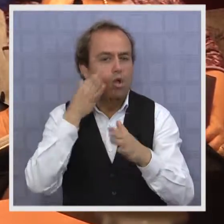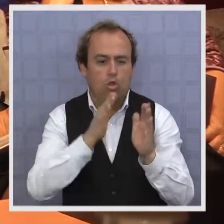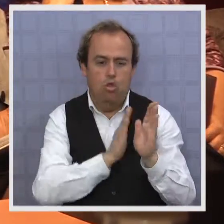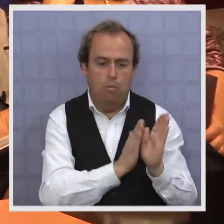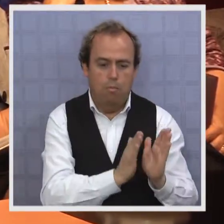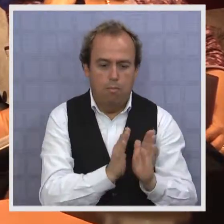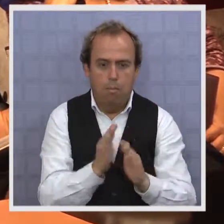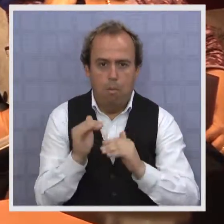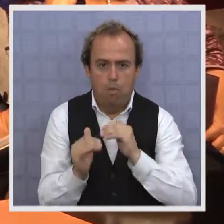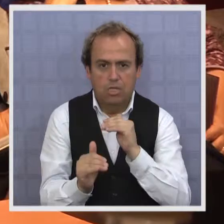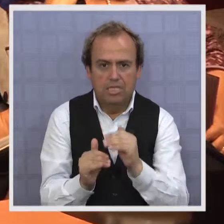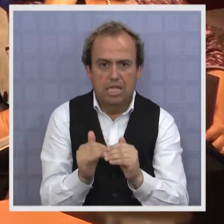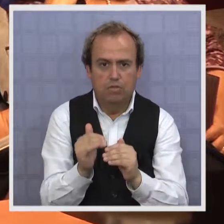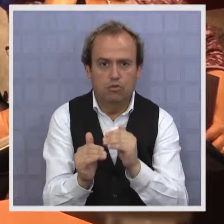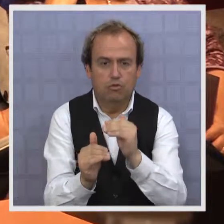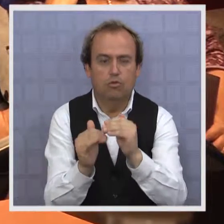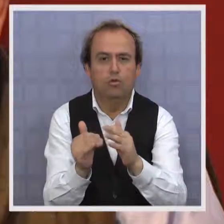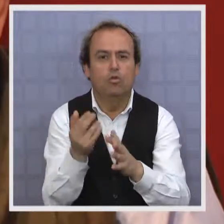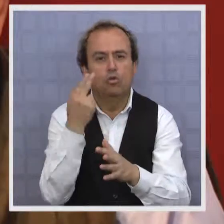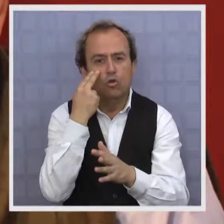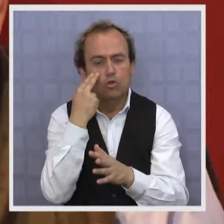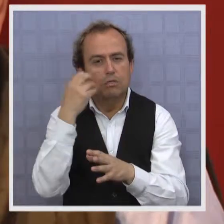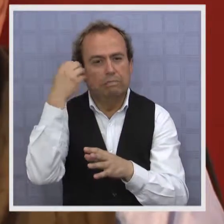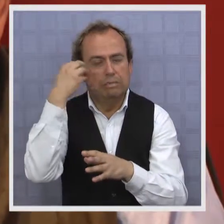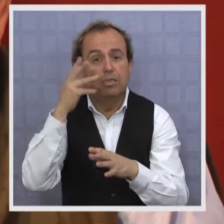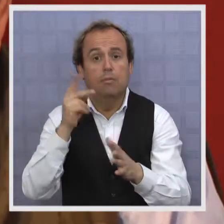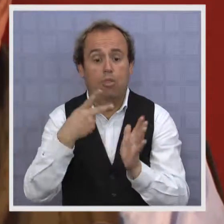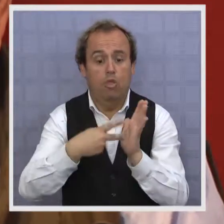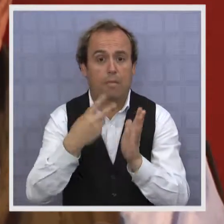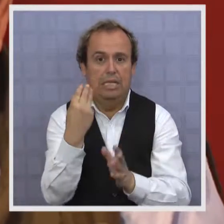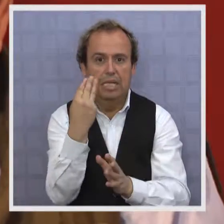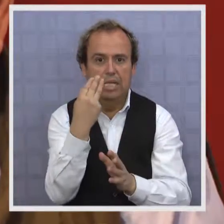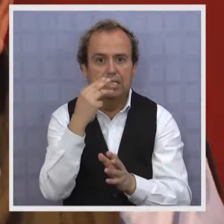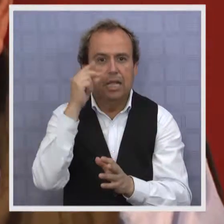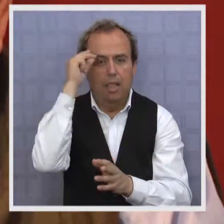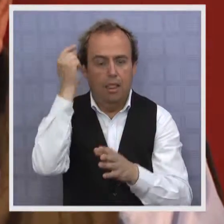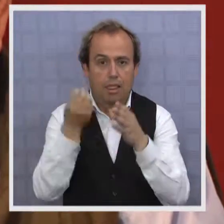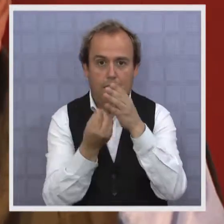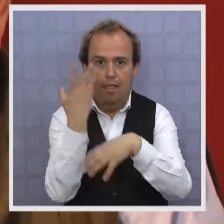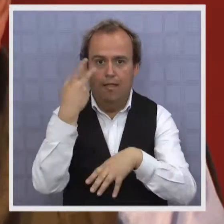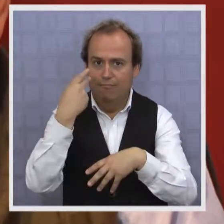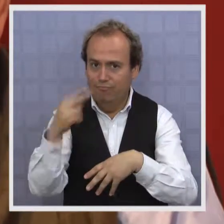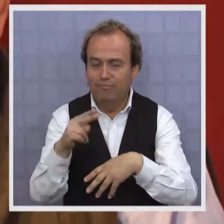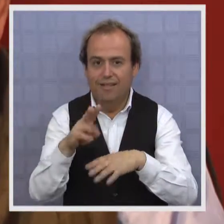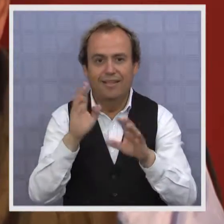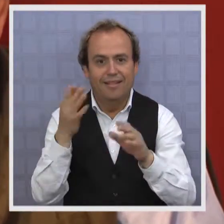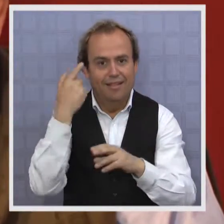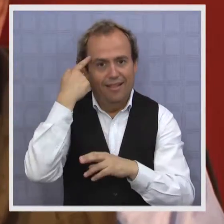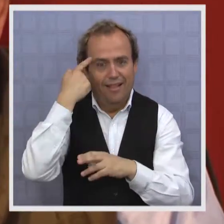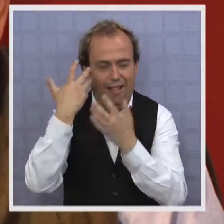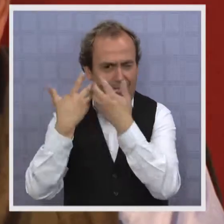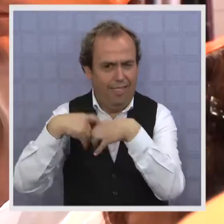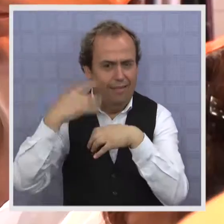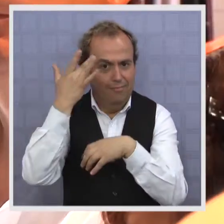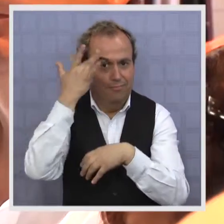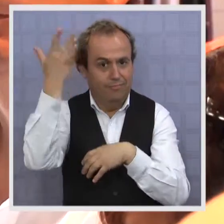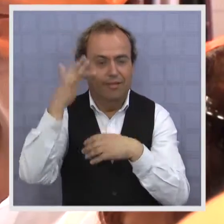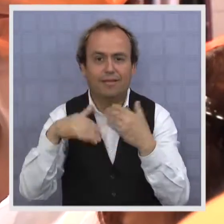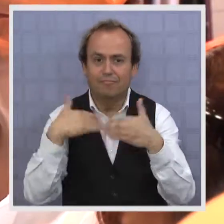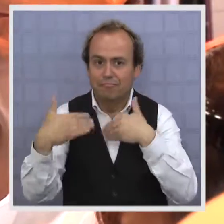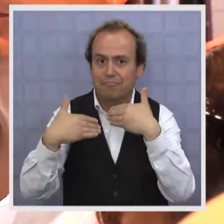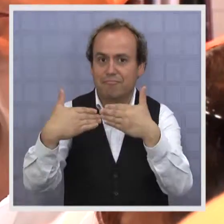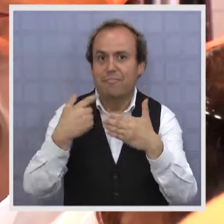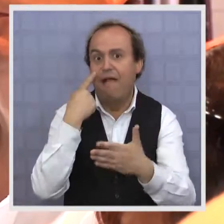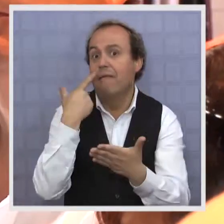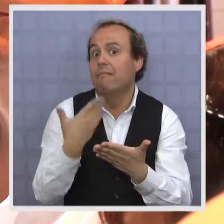sus puntos, en cada uno de los conocimientos. En 2013, la innovación tendrá su año, por lo que la creatividad de los emprendedores será puesta a